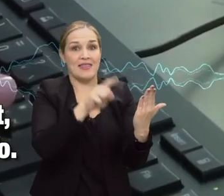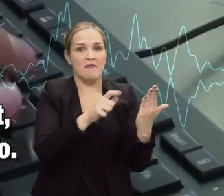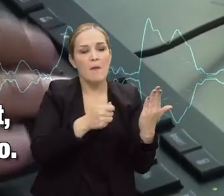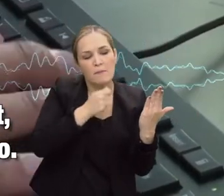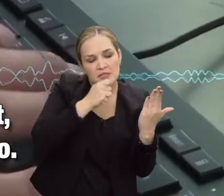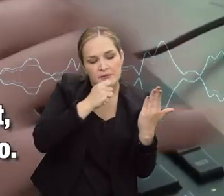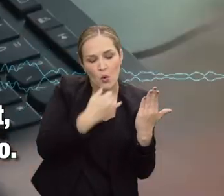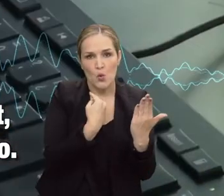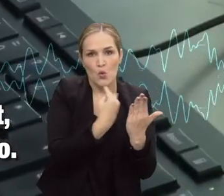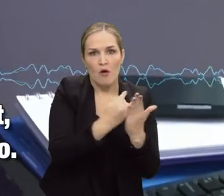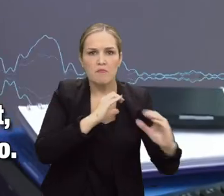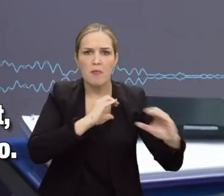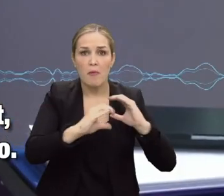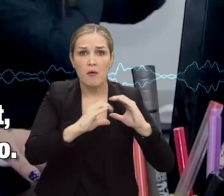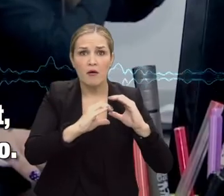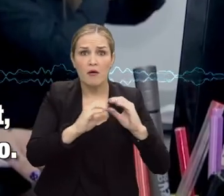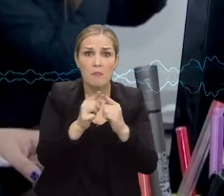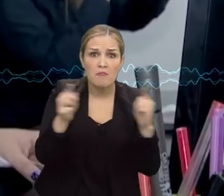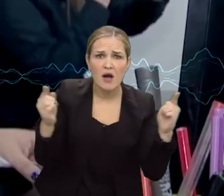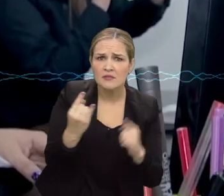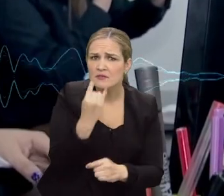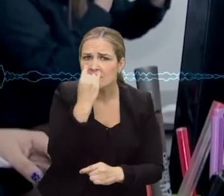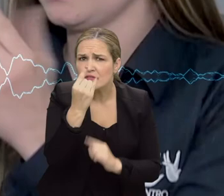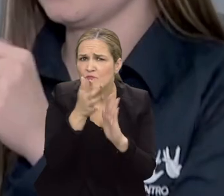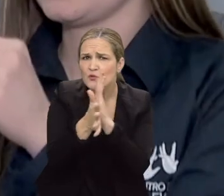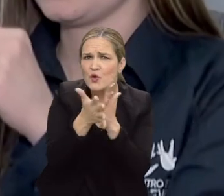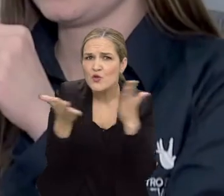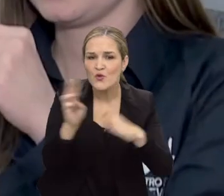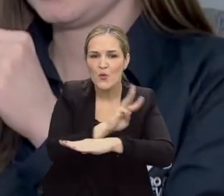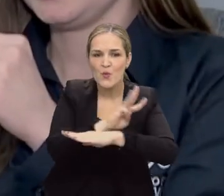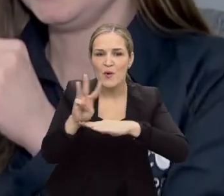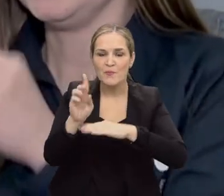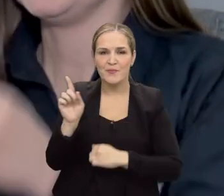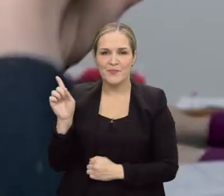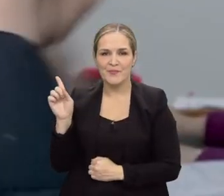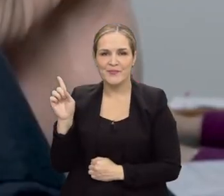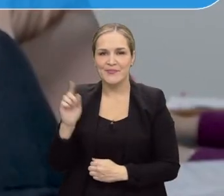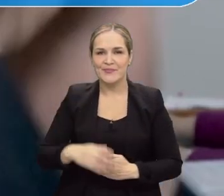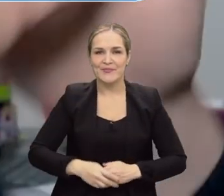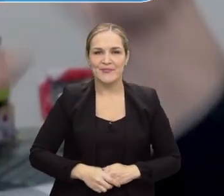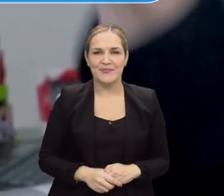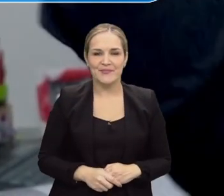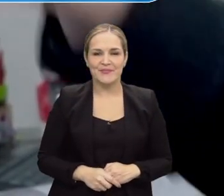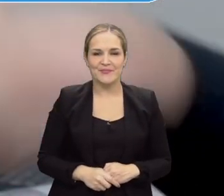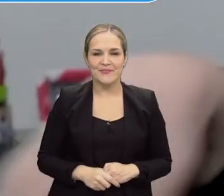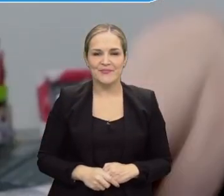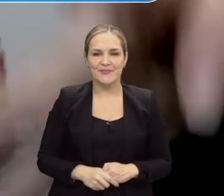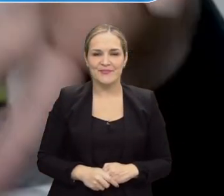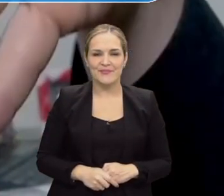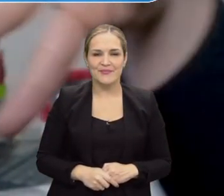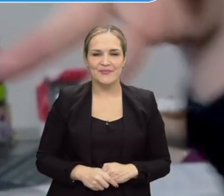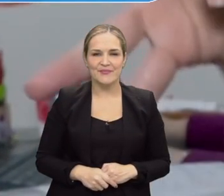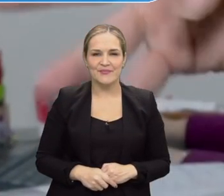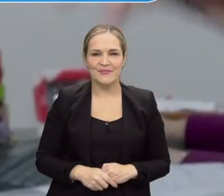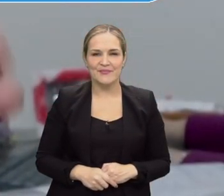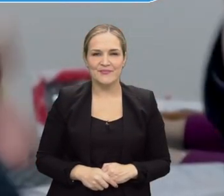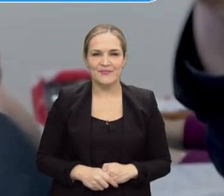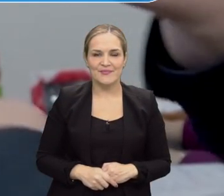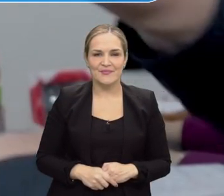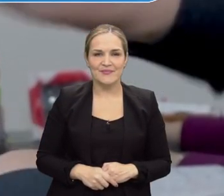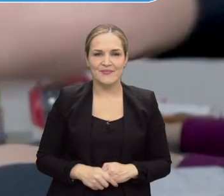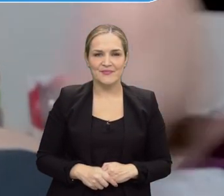de amplificación de audio y micrófono. Encuentra más información en www.centroderrelevo